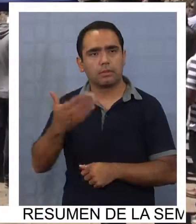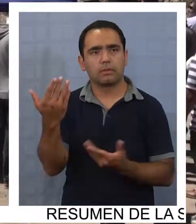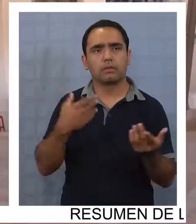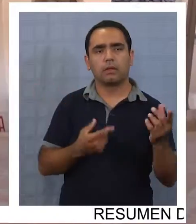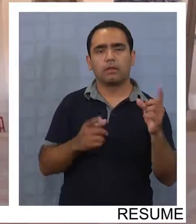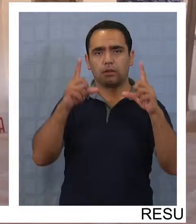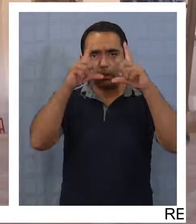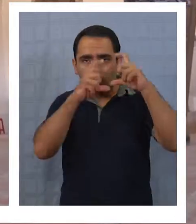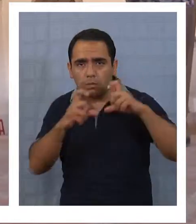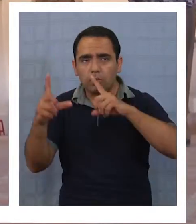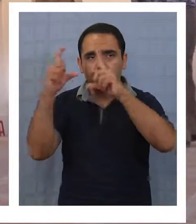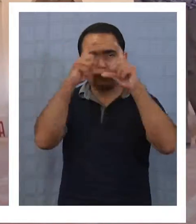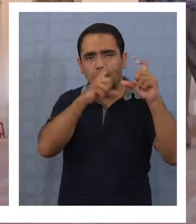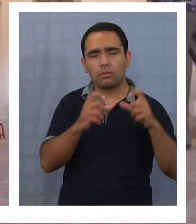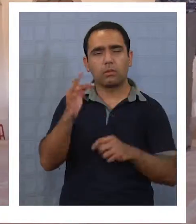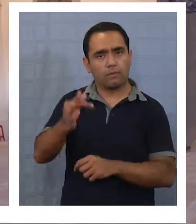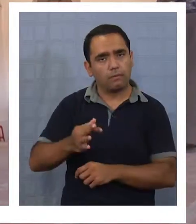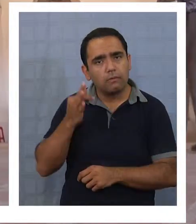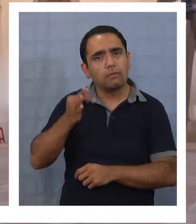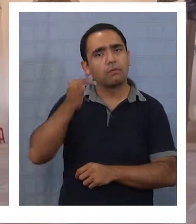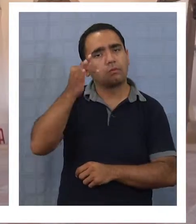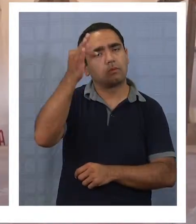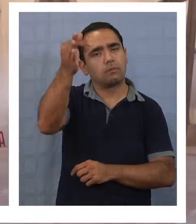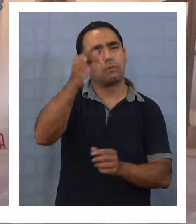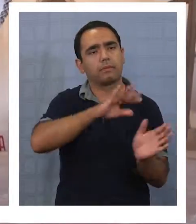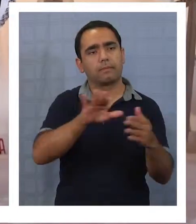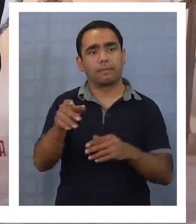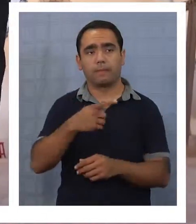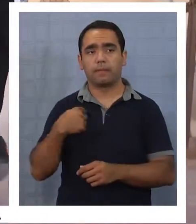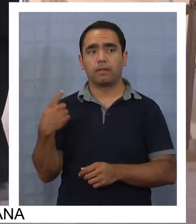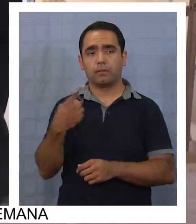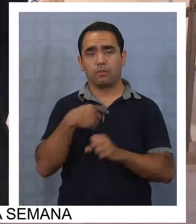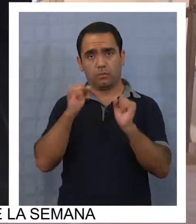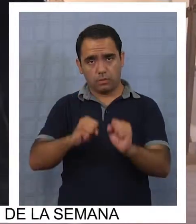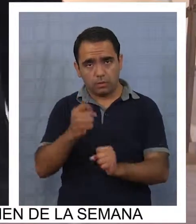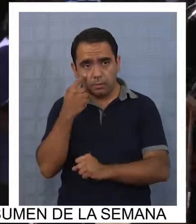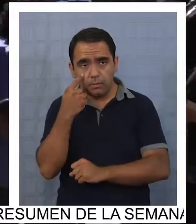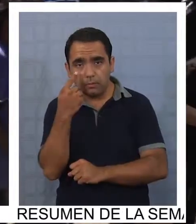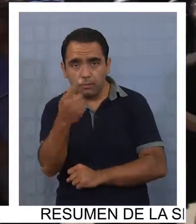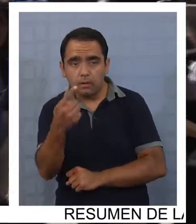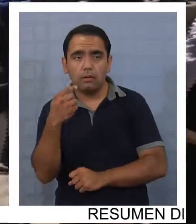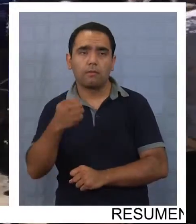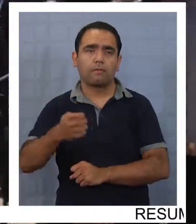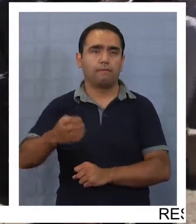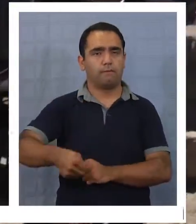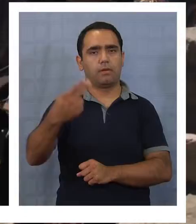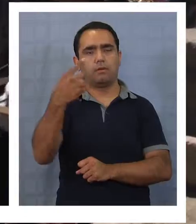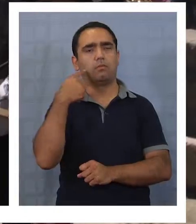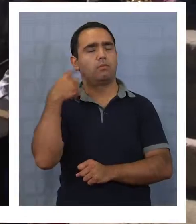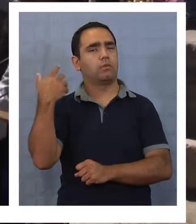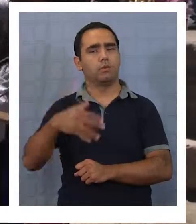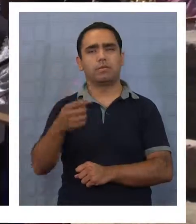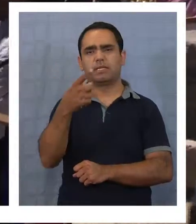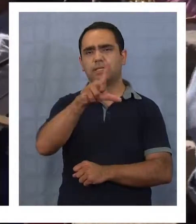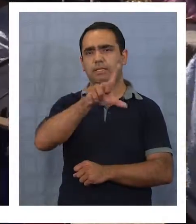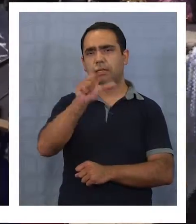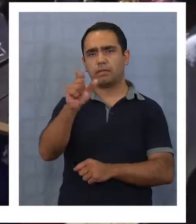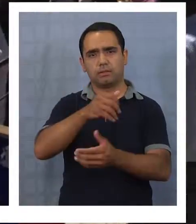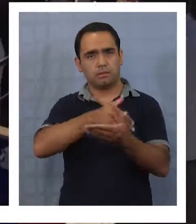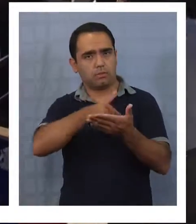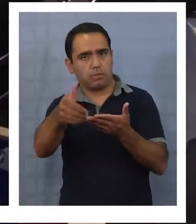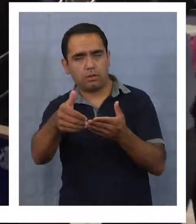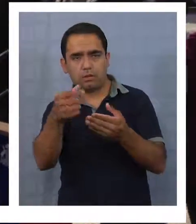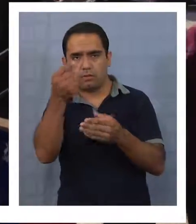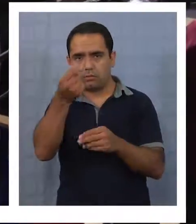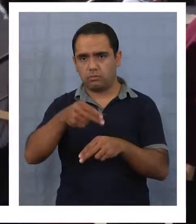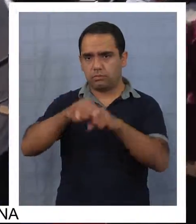económico a futuro de la región. Efectivamente uno lo puede mirar que es un valor importante. Con 700 millones uno podría